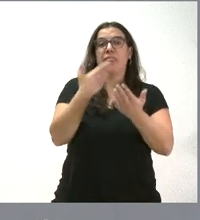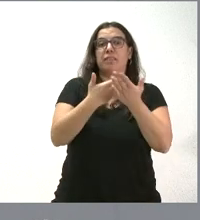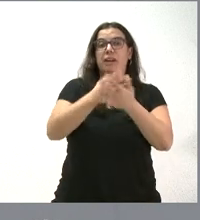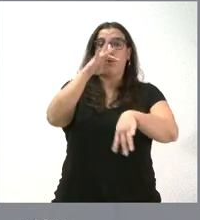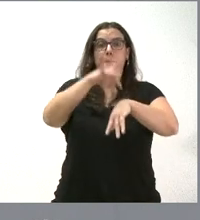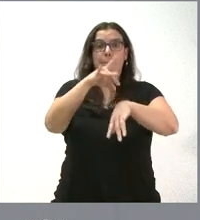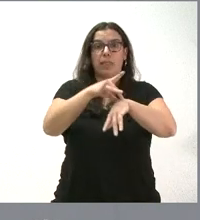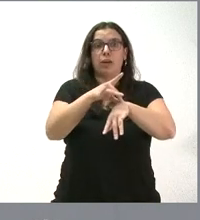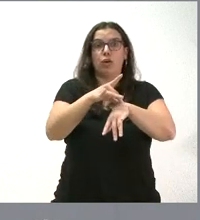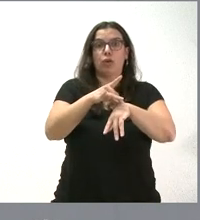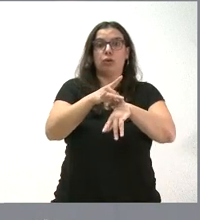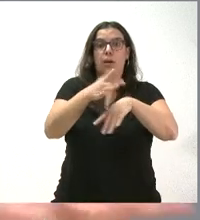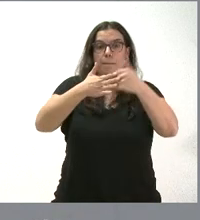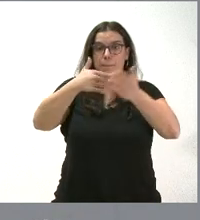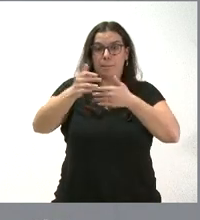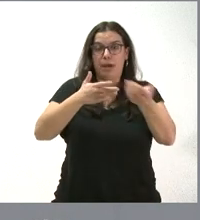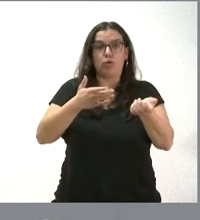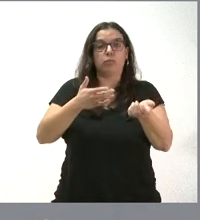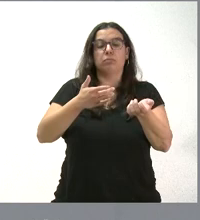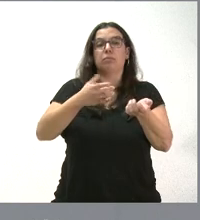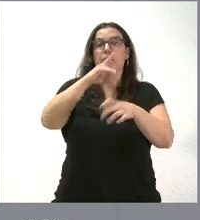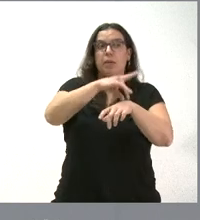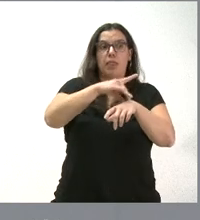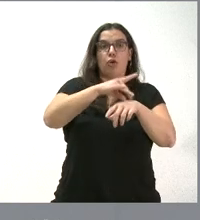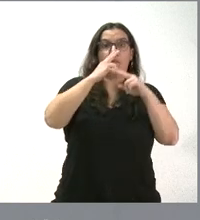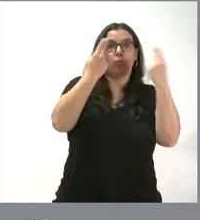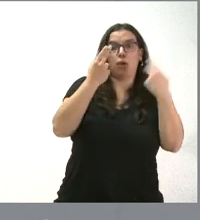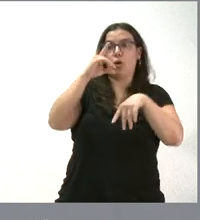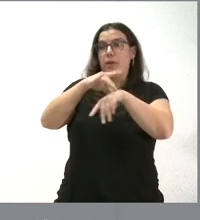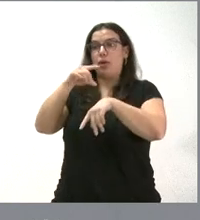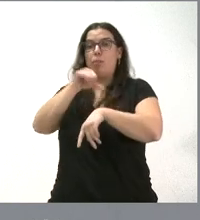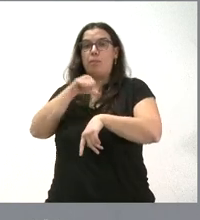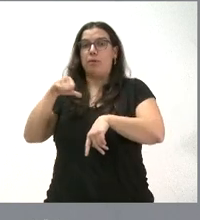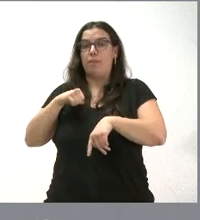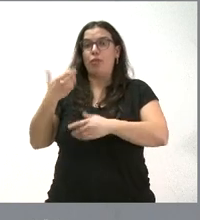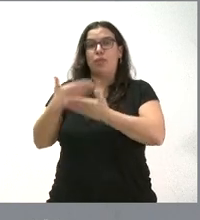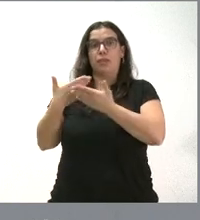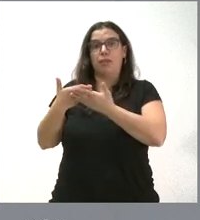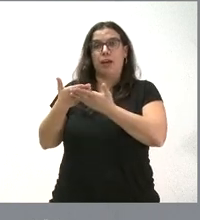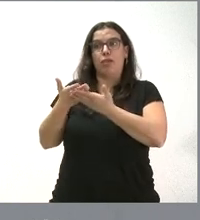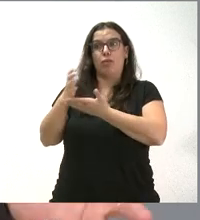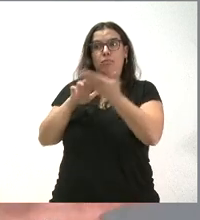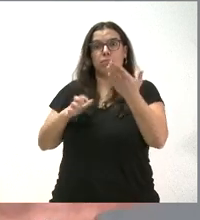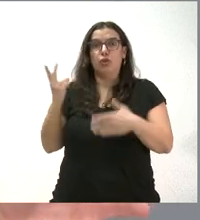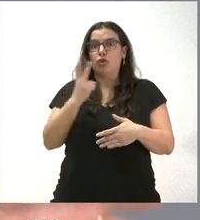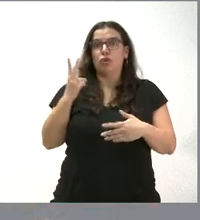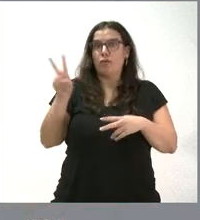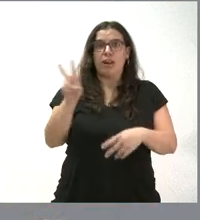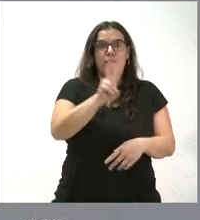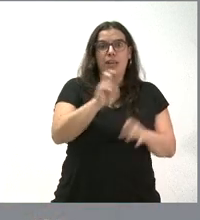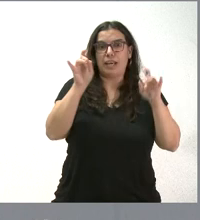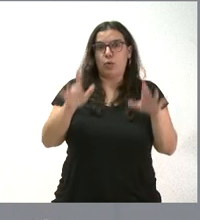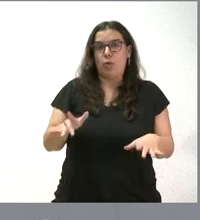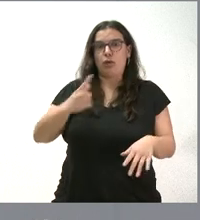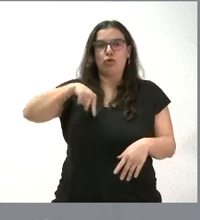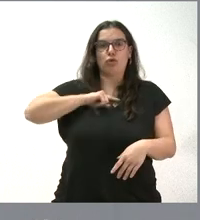lo puede ofrecer un médico que trabaja para la Junta de Castilla y León o un médico privado también puede hacer certificados médicos de salud. Y ambos son igualmente válidos y no es la